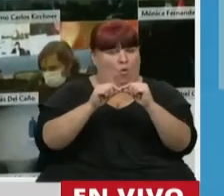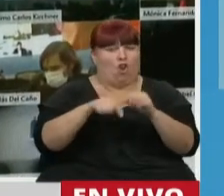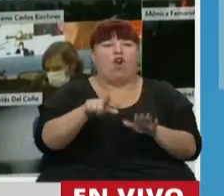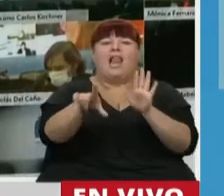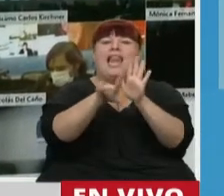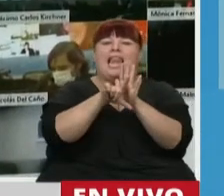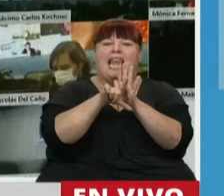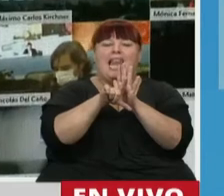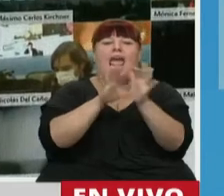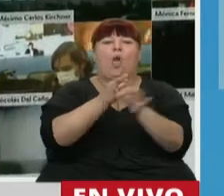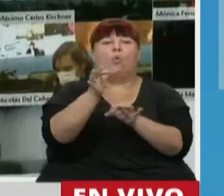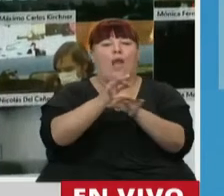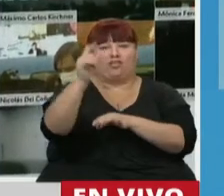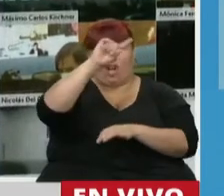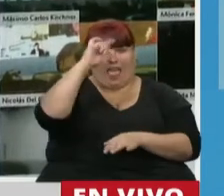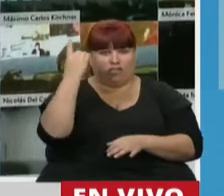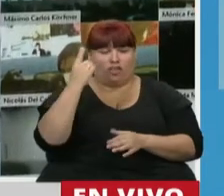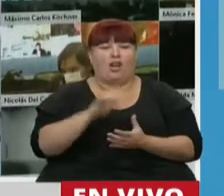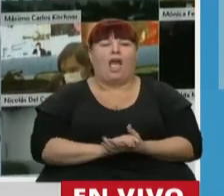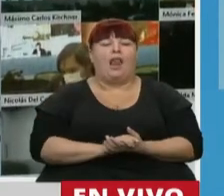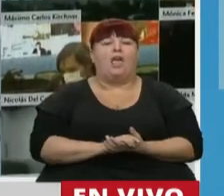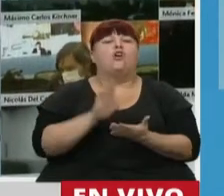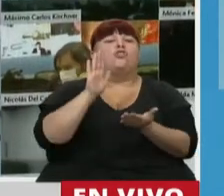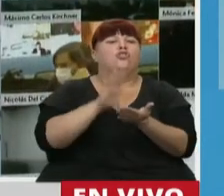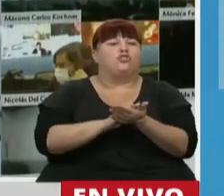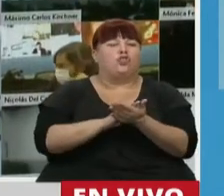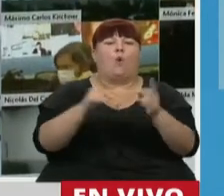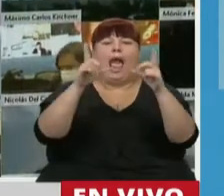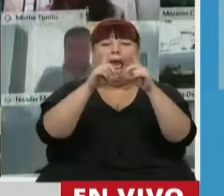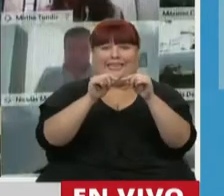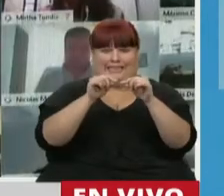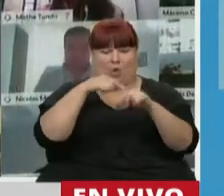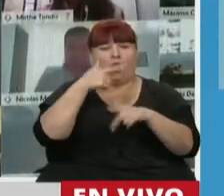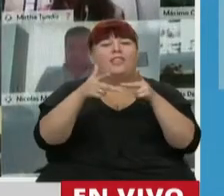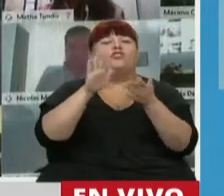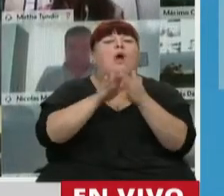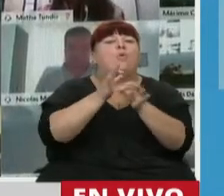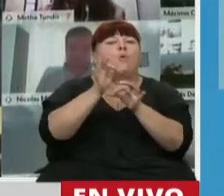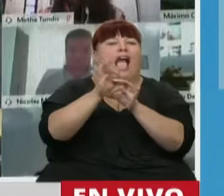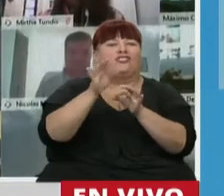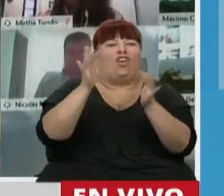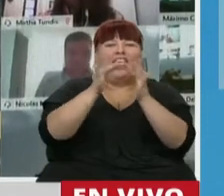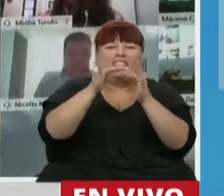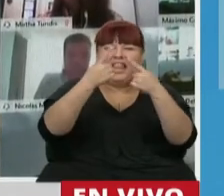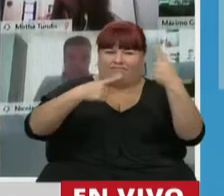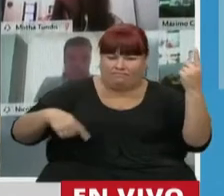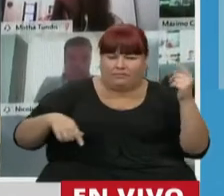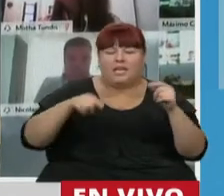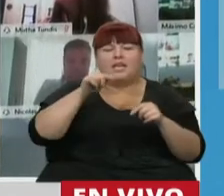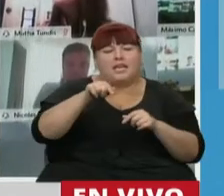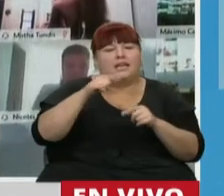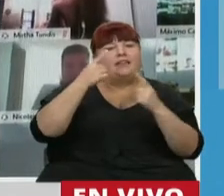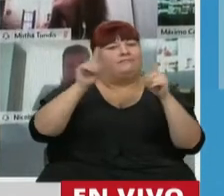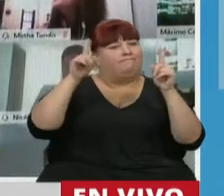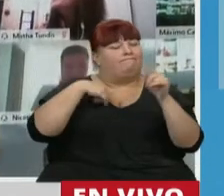la Ley de Educación Nacional, sobre el artículo que puntualmente habla de la educación a distancia, estamos